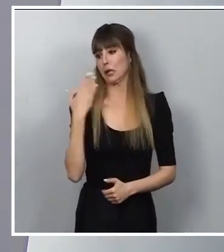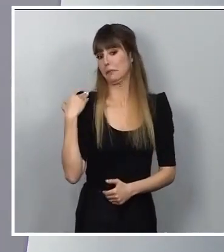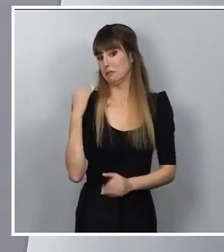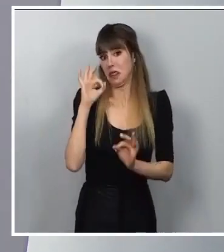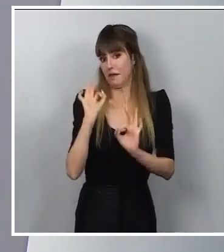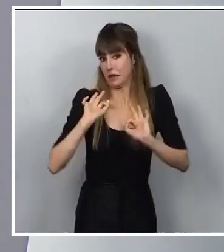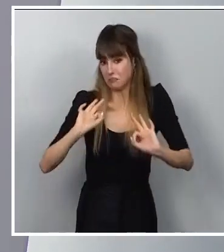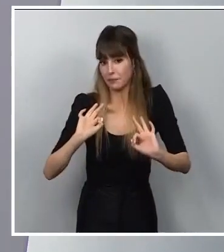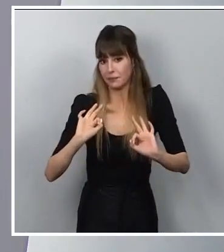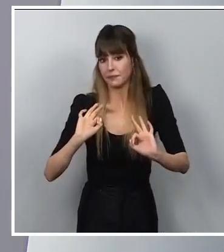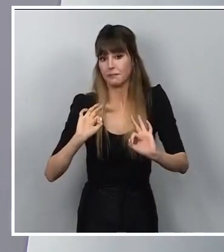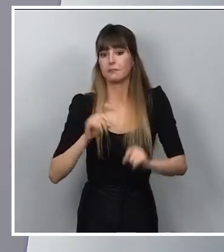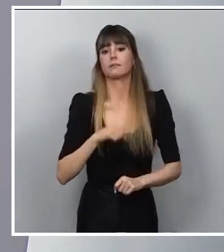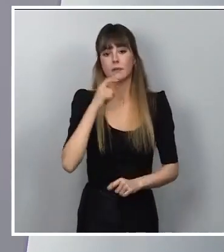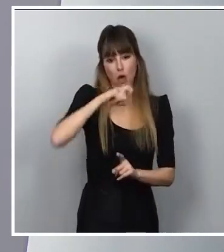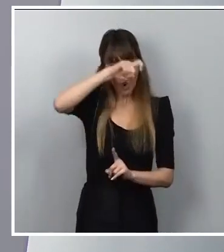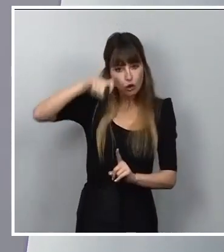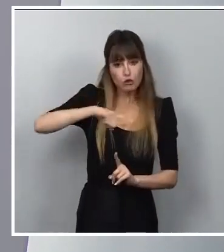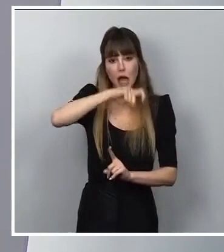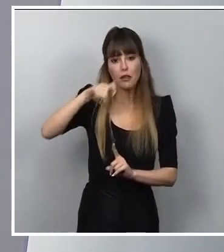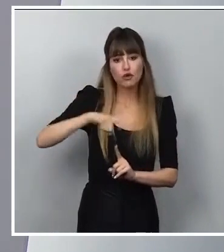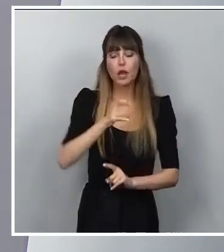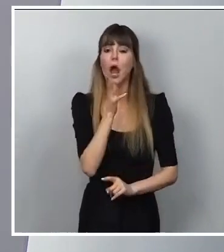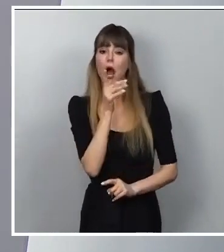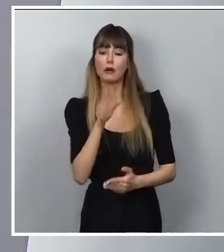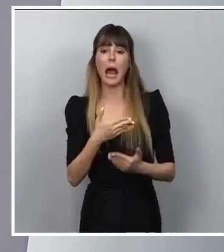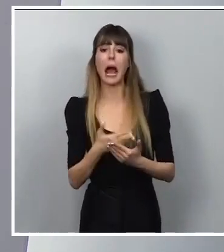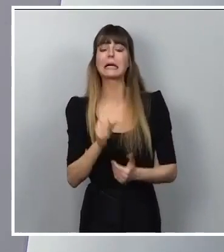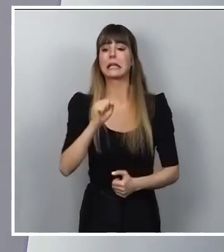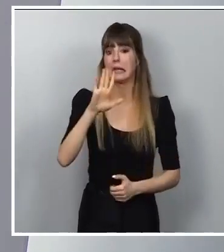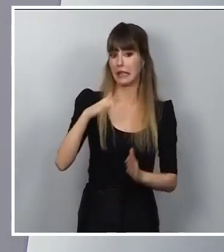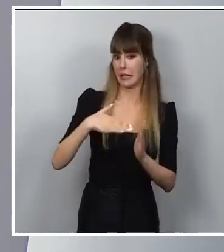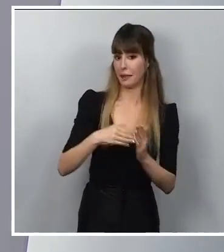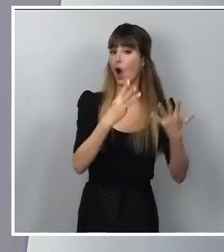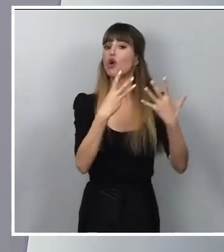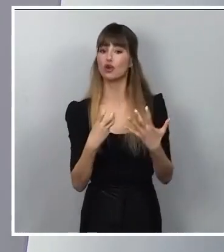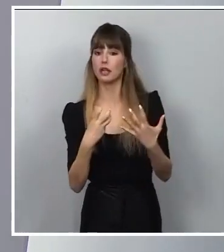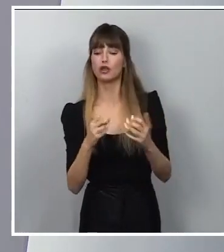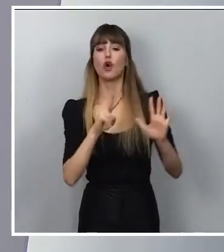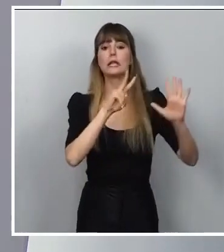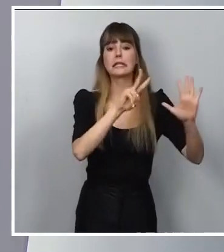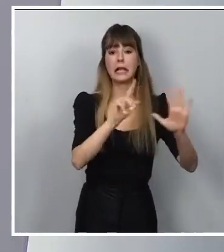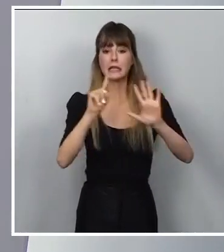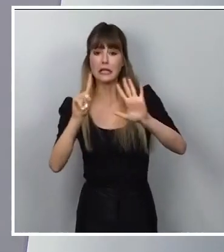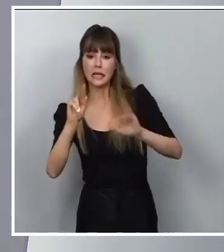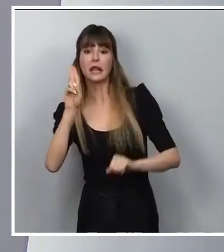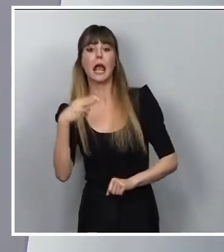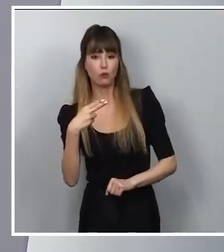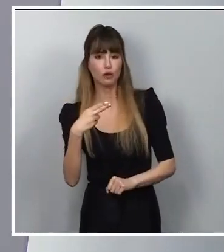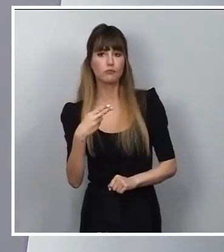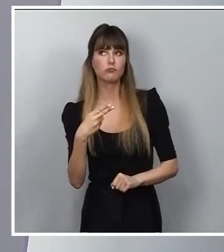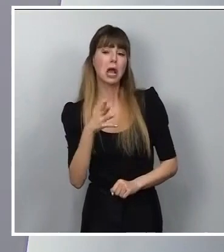cifra de retribución anual. Ahora lo hacemos hasta los 15.876 euros, el